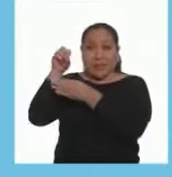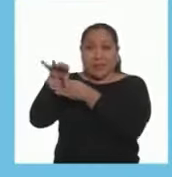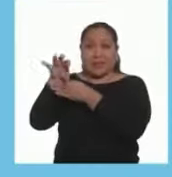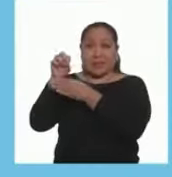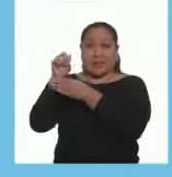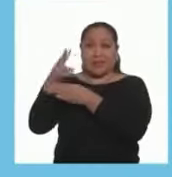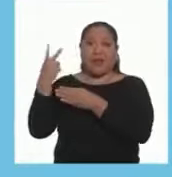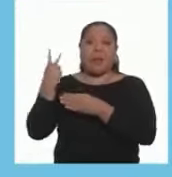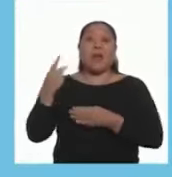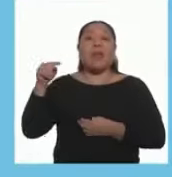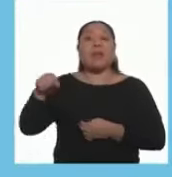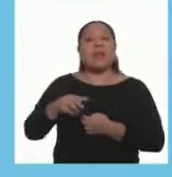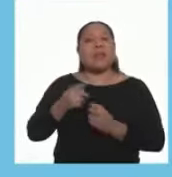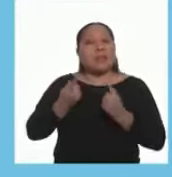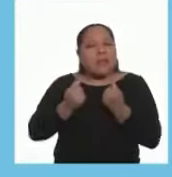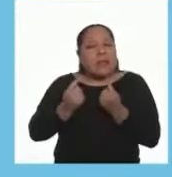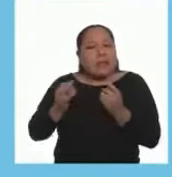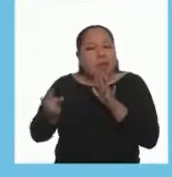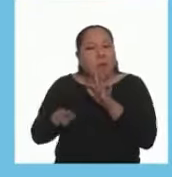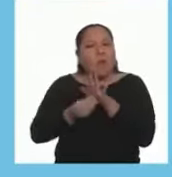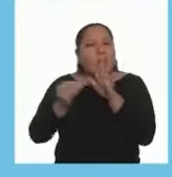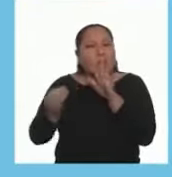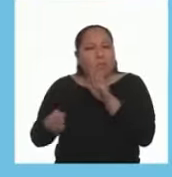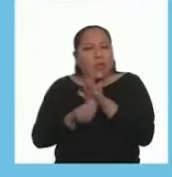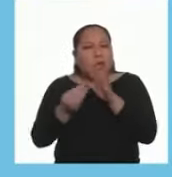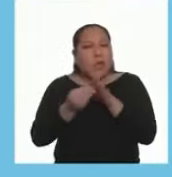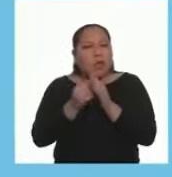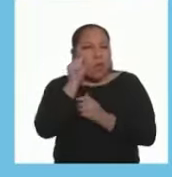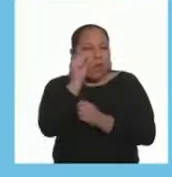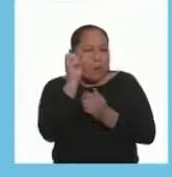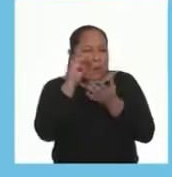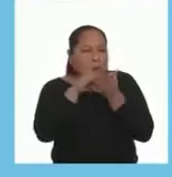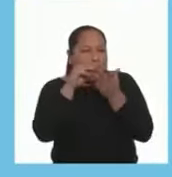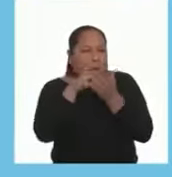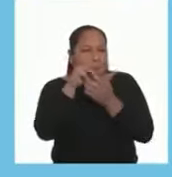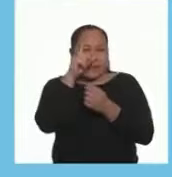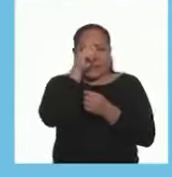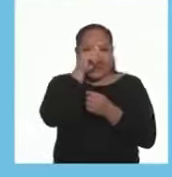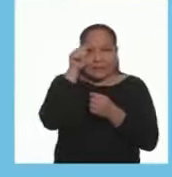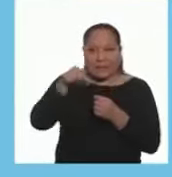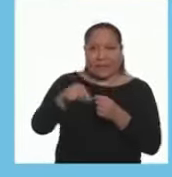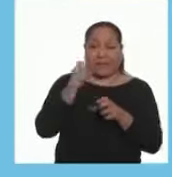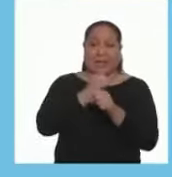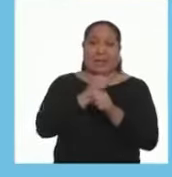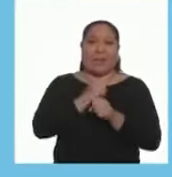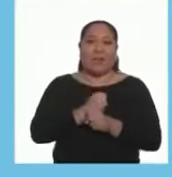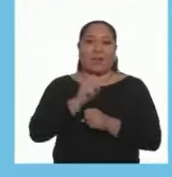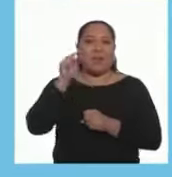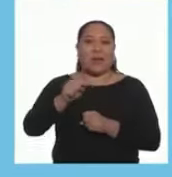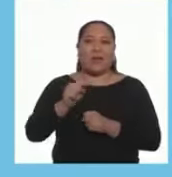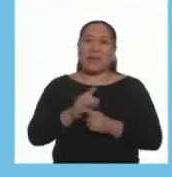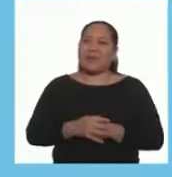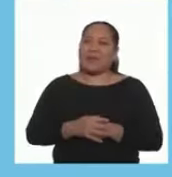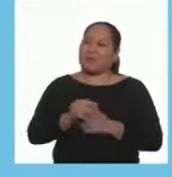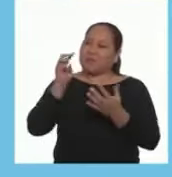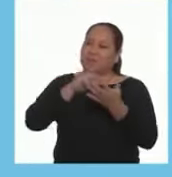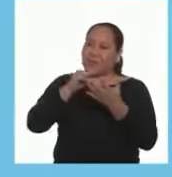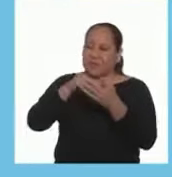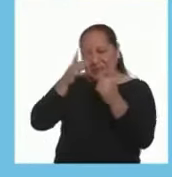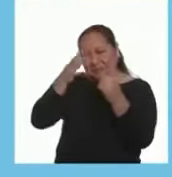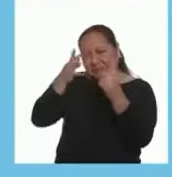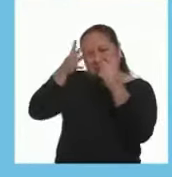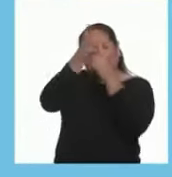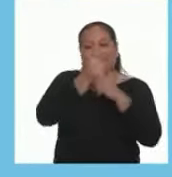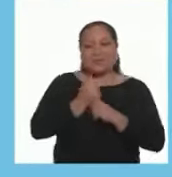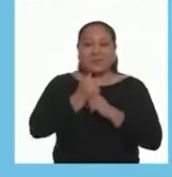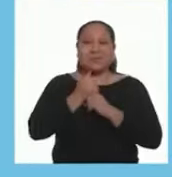Al llegar A la luz Verde Traten De agregarle Un poco Más De dificultad A la actividad Para que